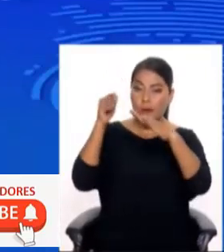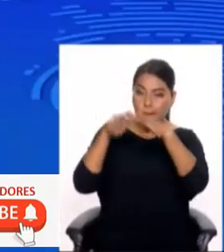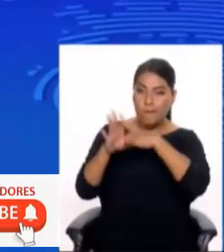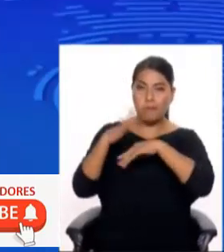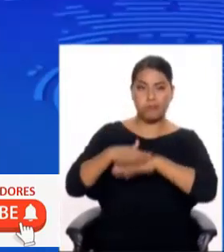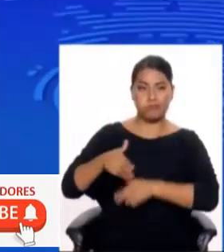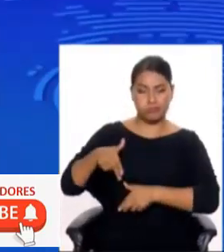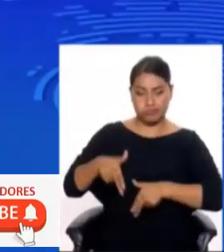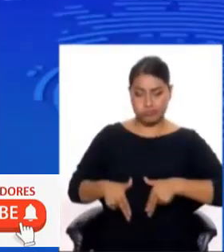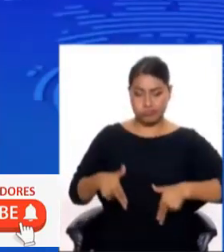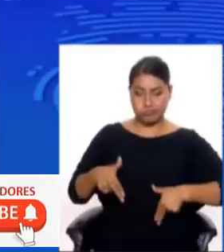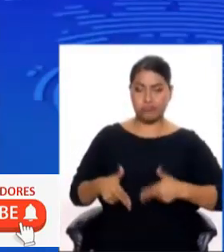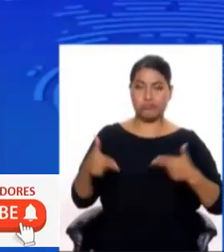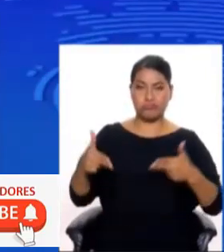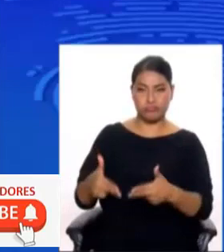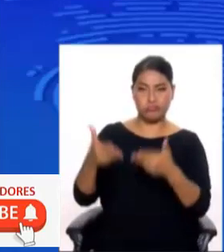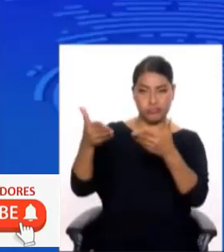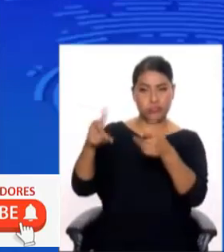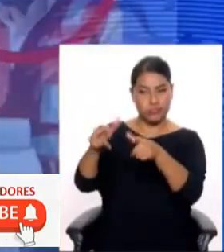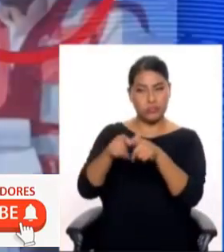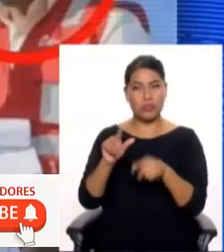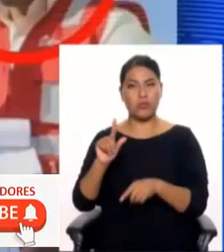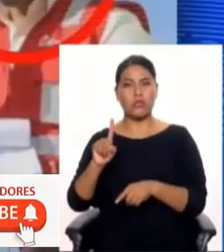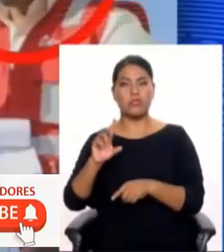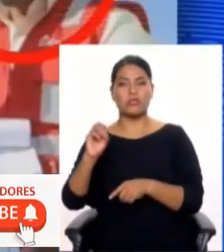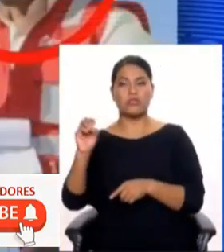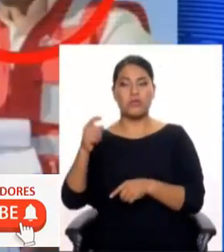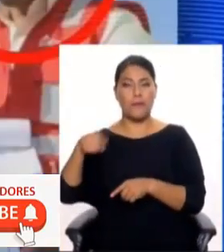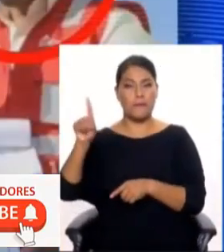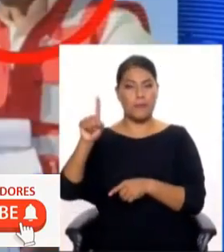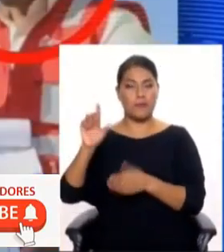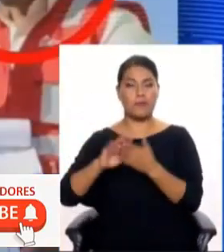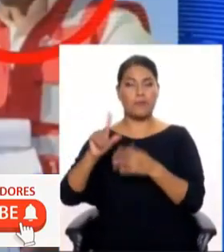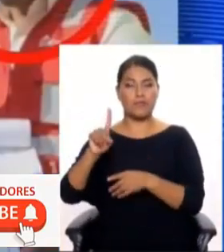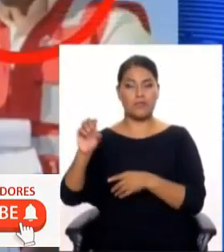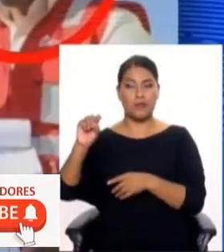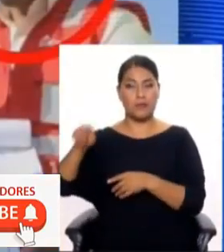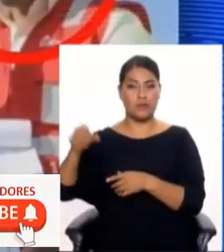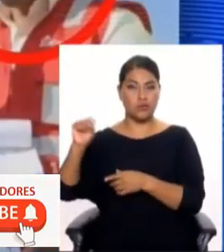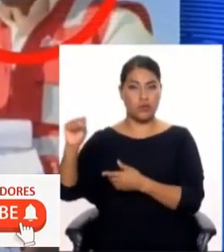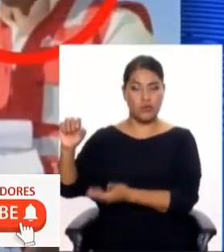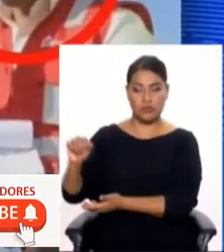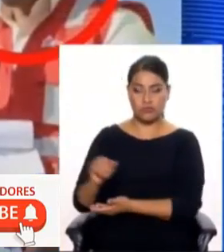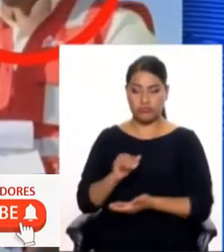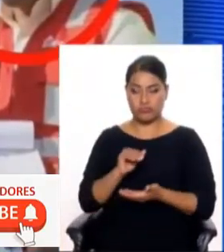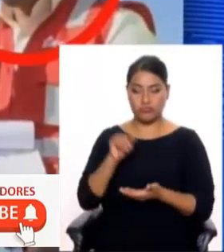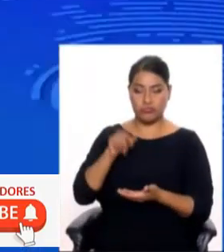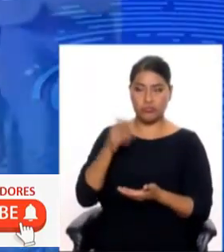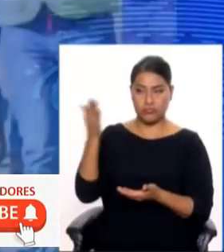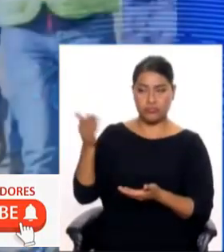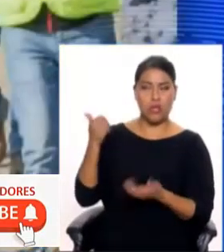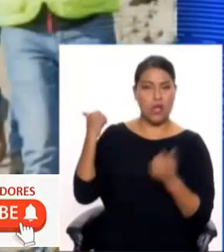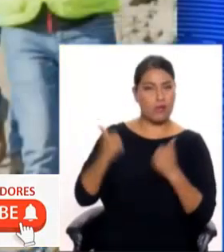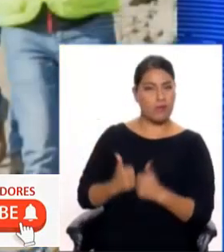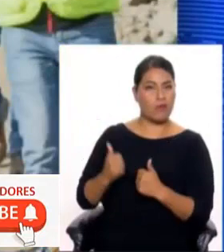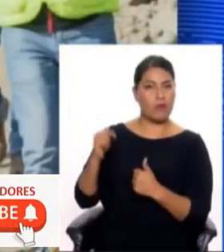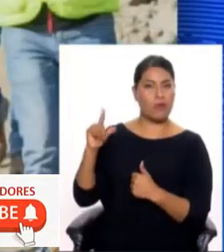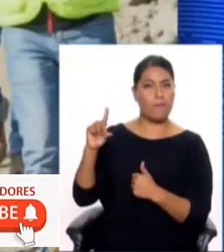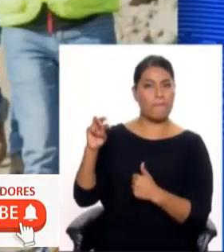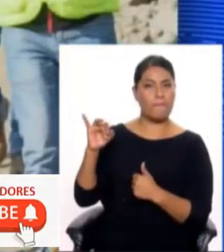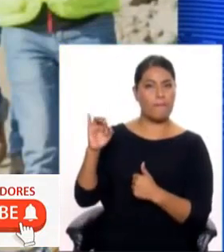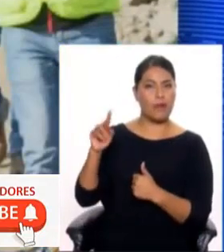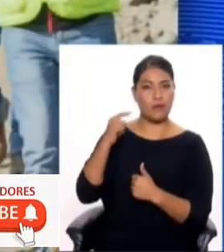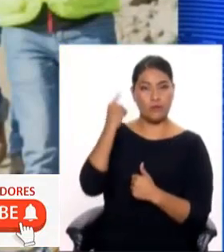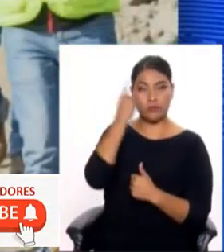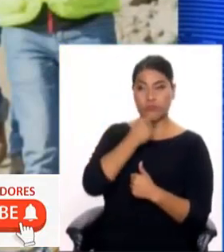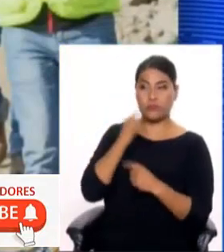armas de fuego, así como más de 100 mil soles en poder del abogado Mario Felipe Yair Espinoza Vera, quien aparece en